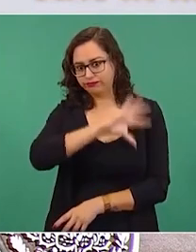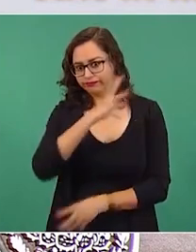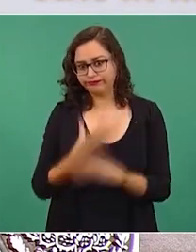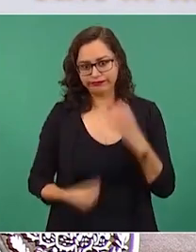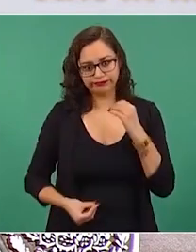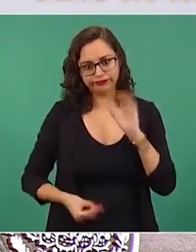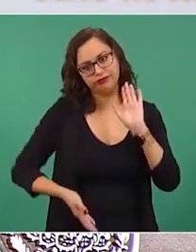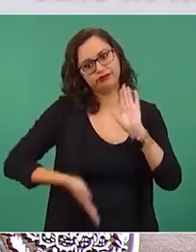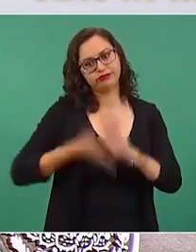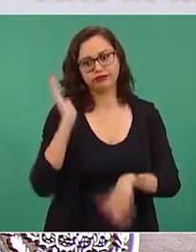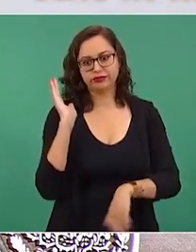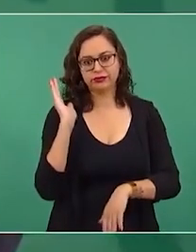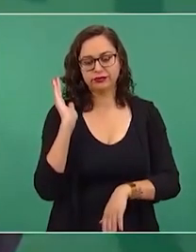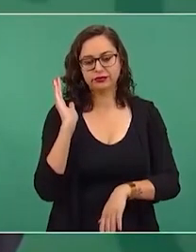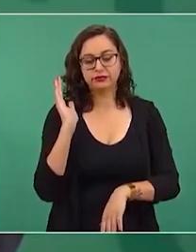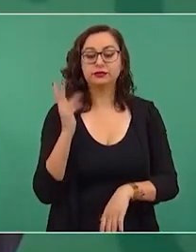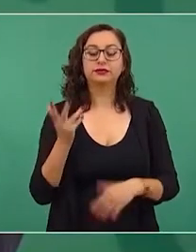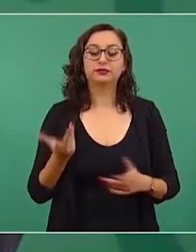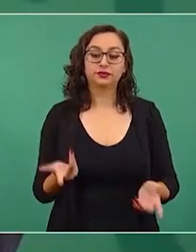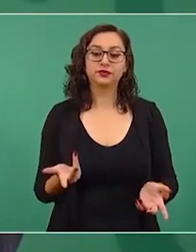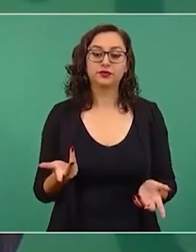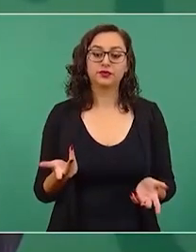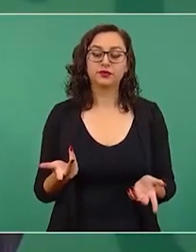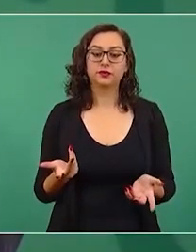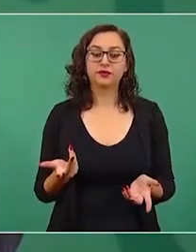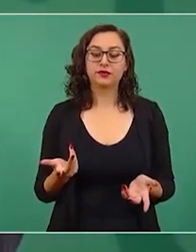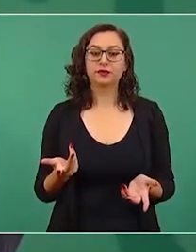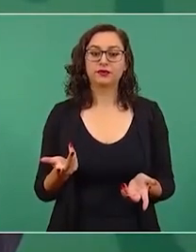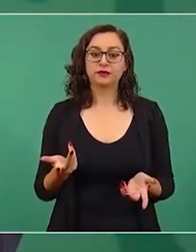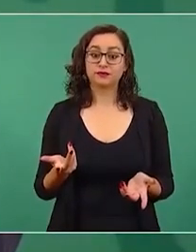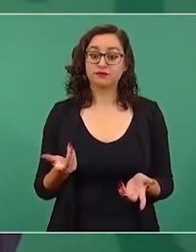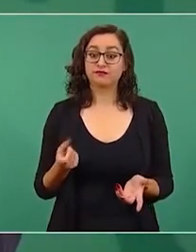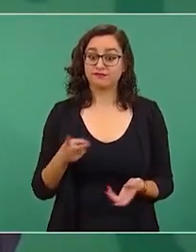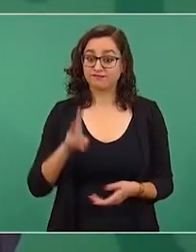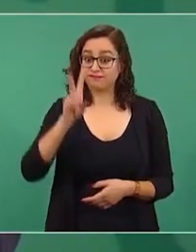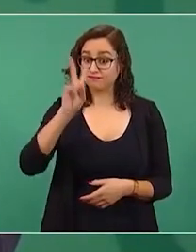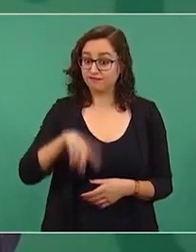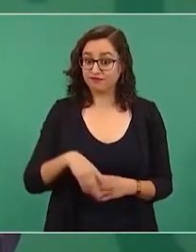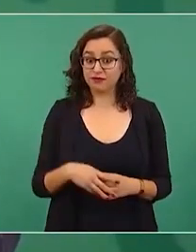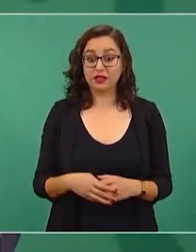y además mediante tortura